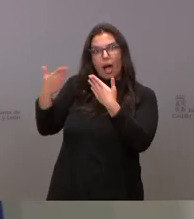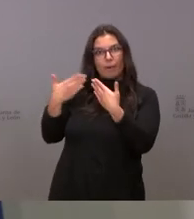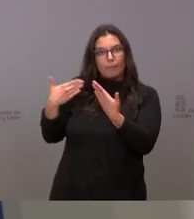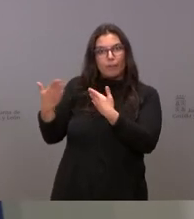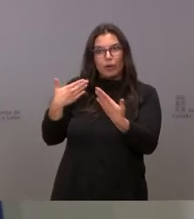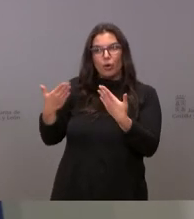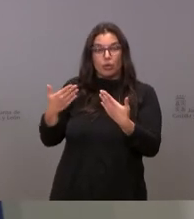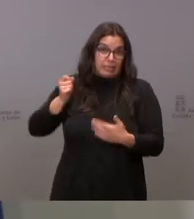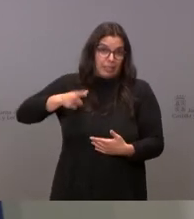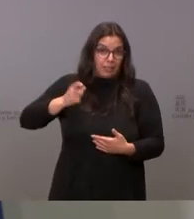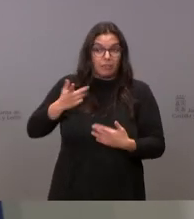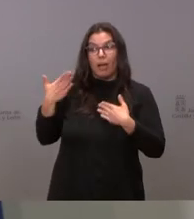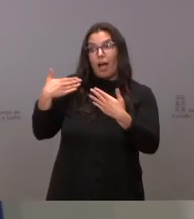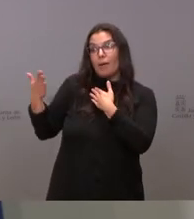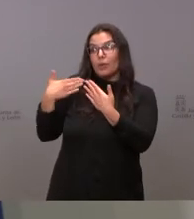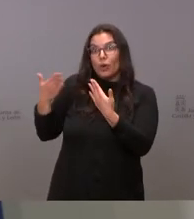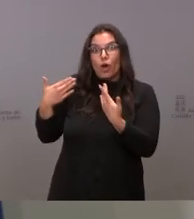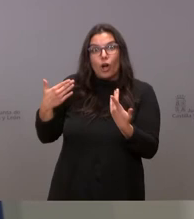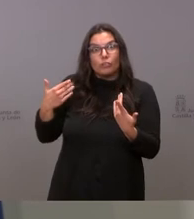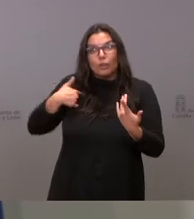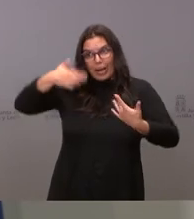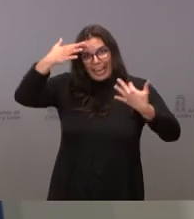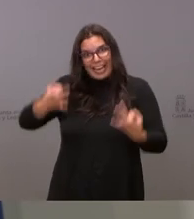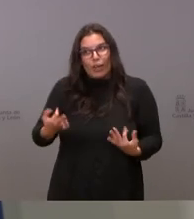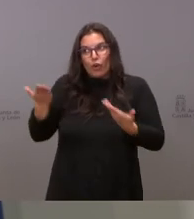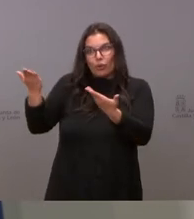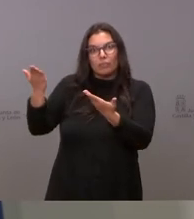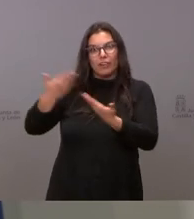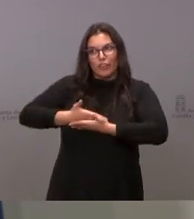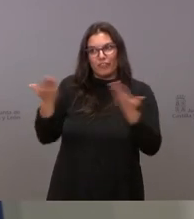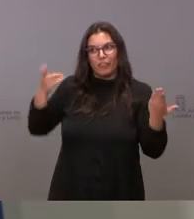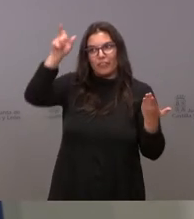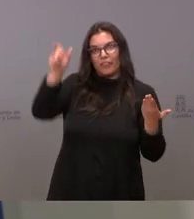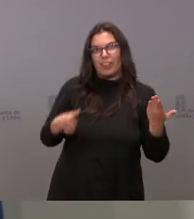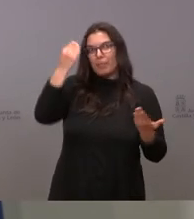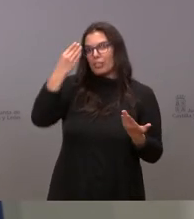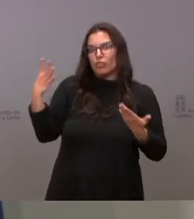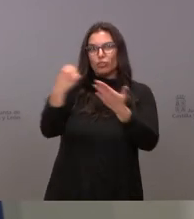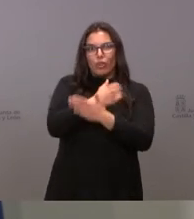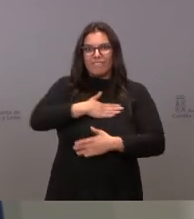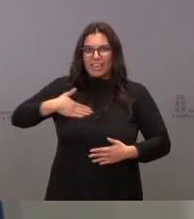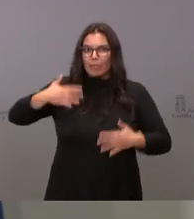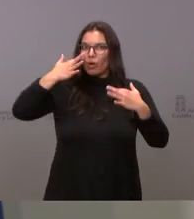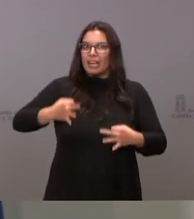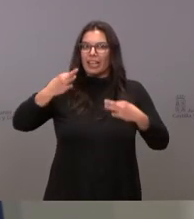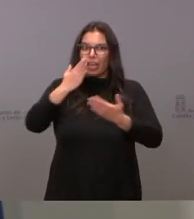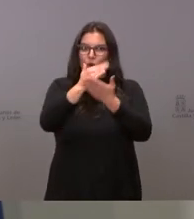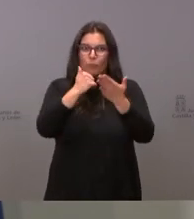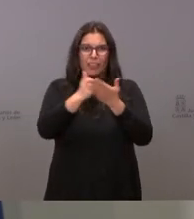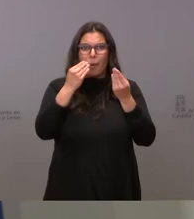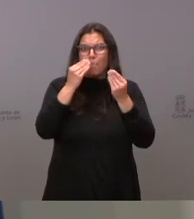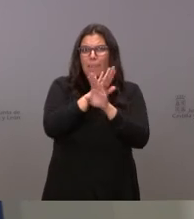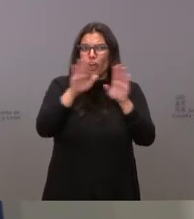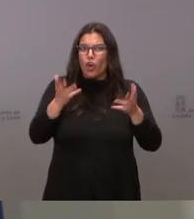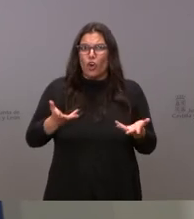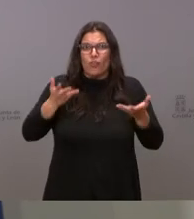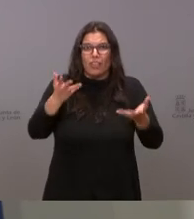a menudo creo que todos tenemos el mismo interés que es el de que a la comunidad le vaya lo mejor posible,